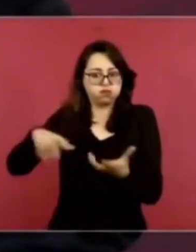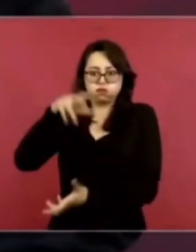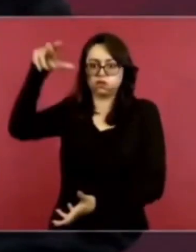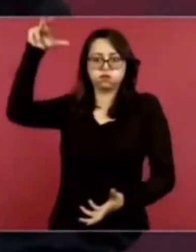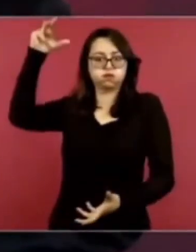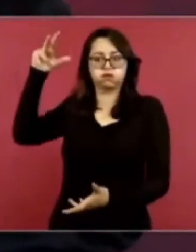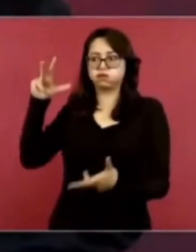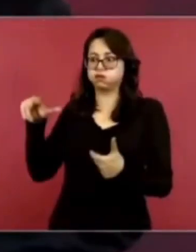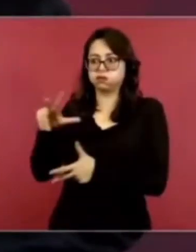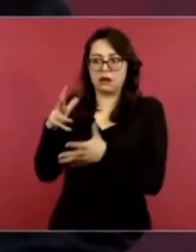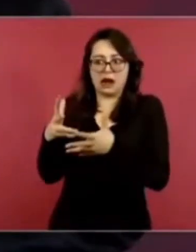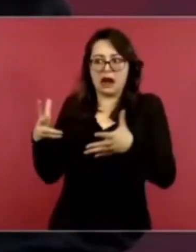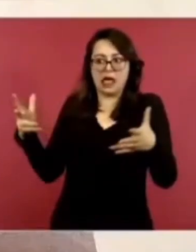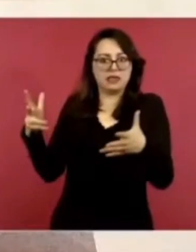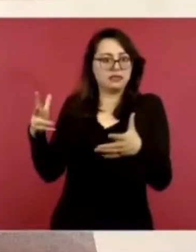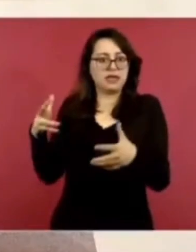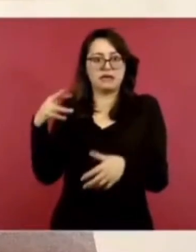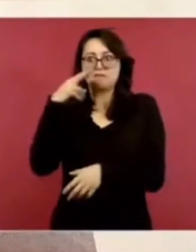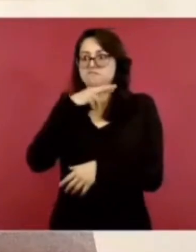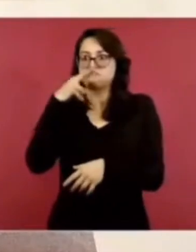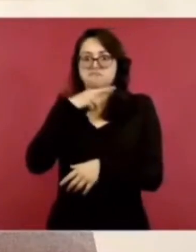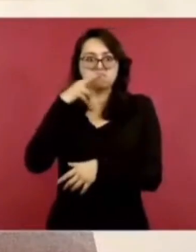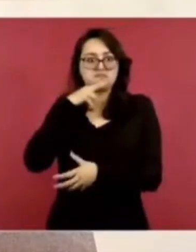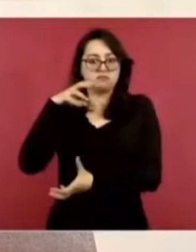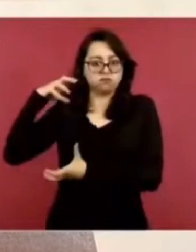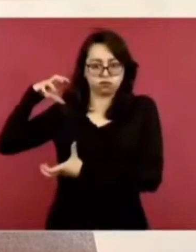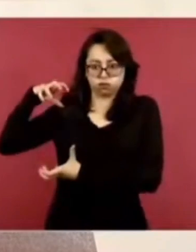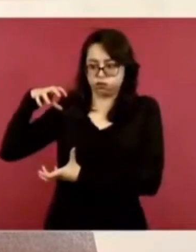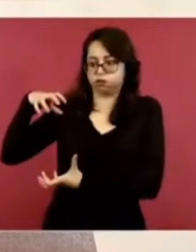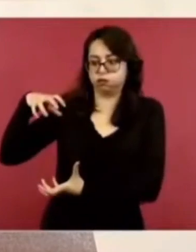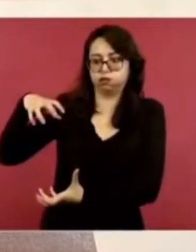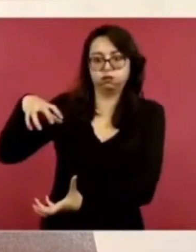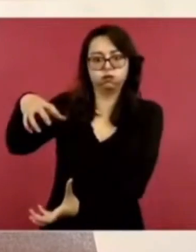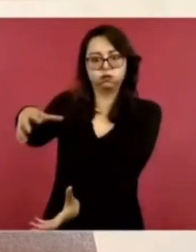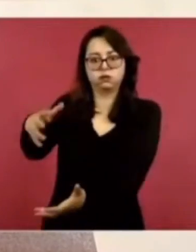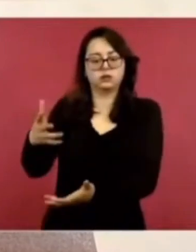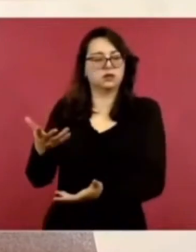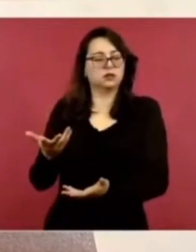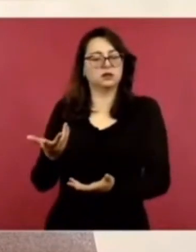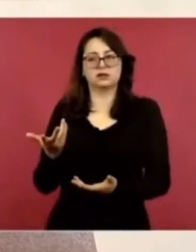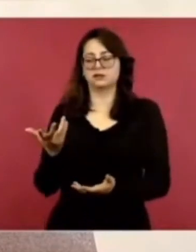en décadas en el comportamiento de un huracán así.